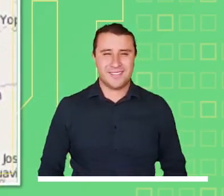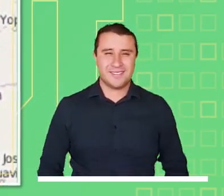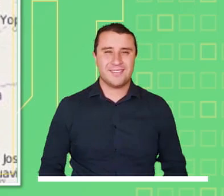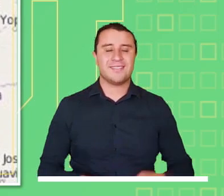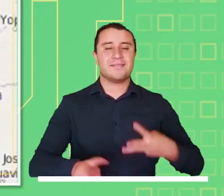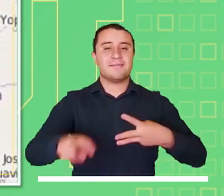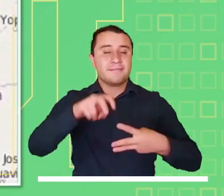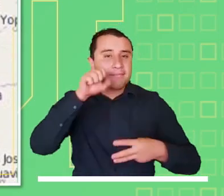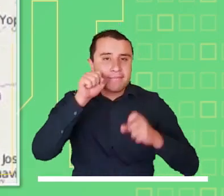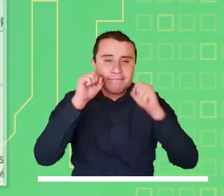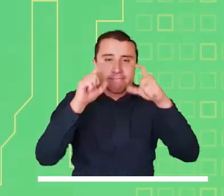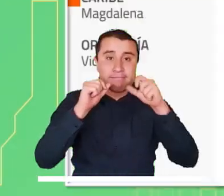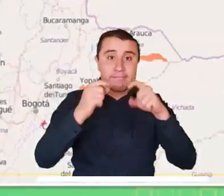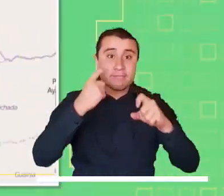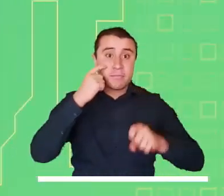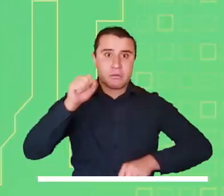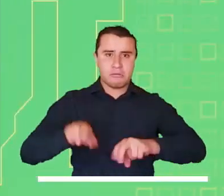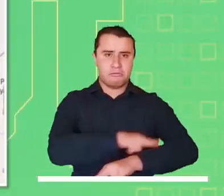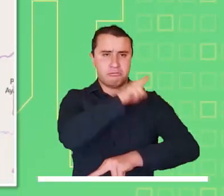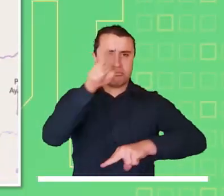Ciudad Bolívar y Pueblo Rico, Antioquia.